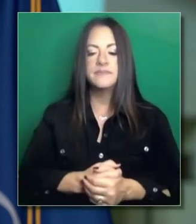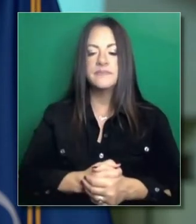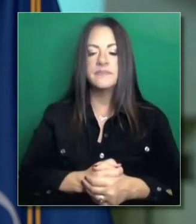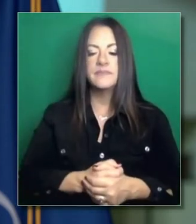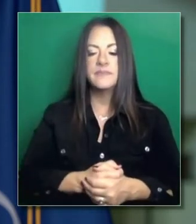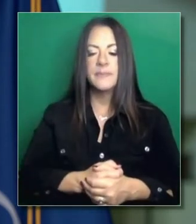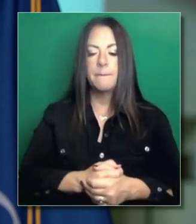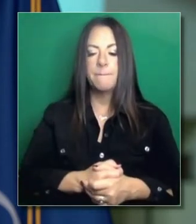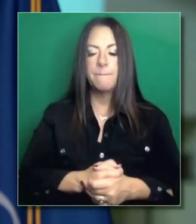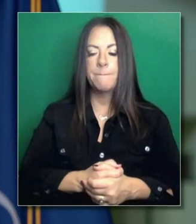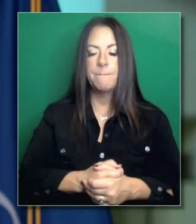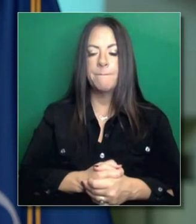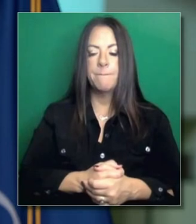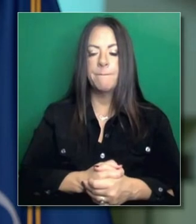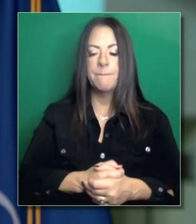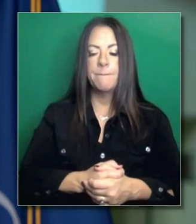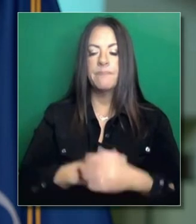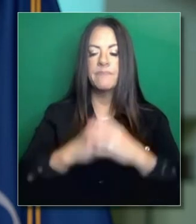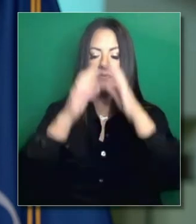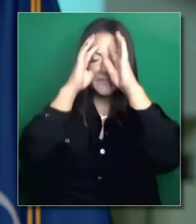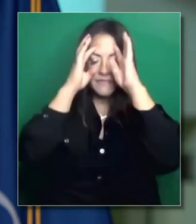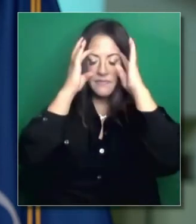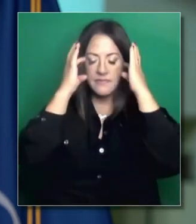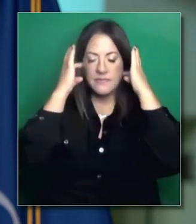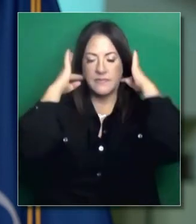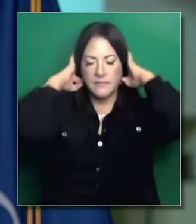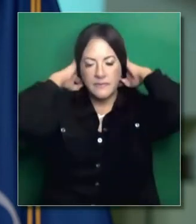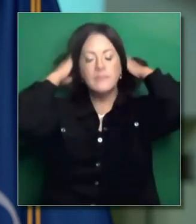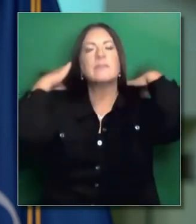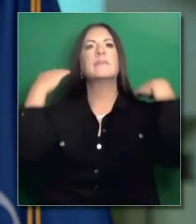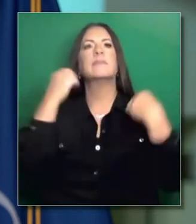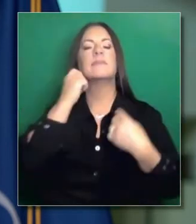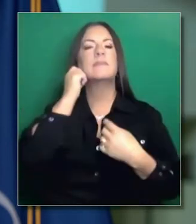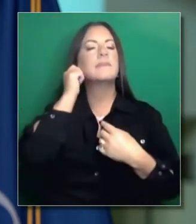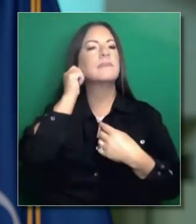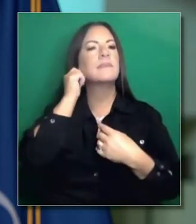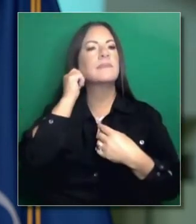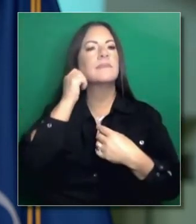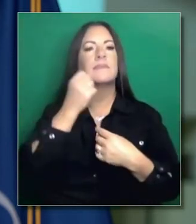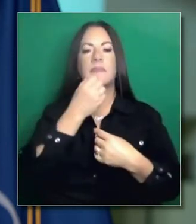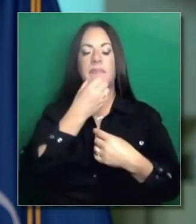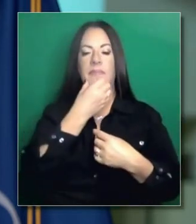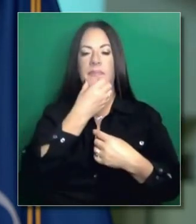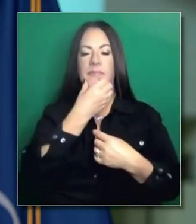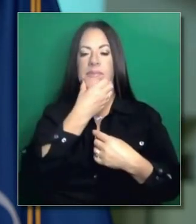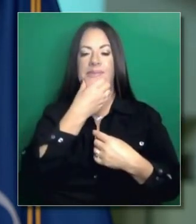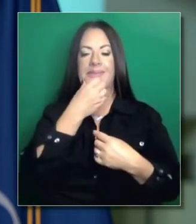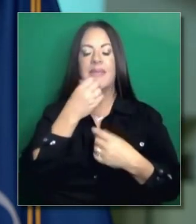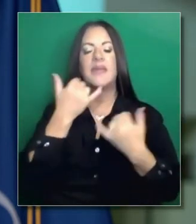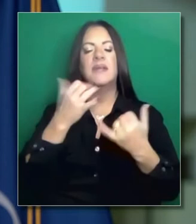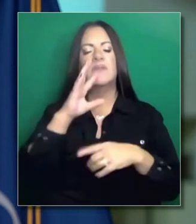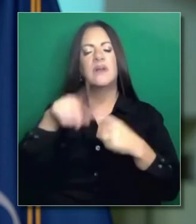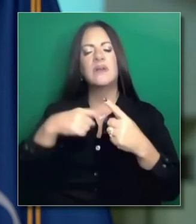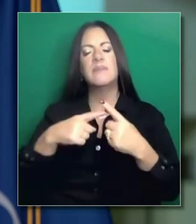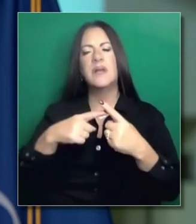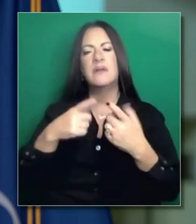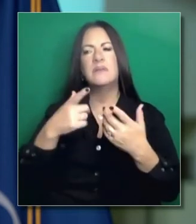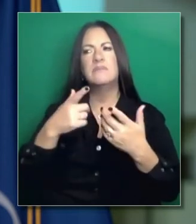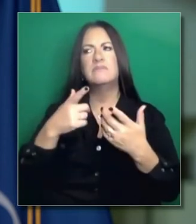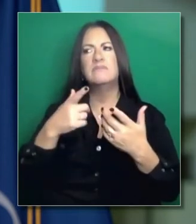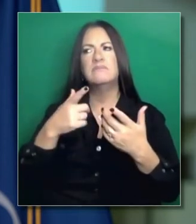¿Qué tal, gobernador? Hablando un poco más de la distribución de las vacunas,